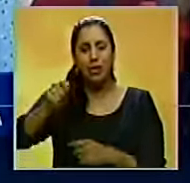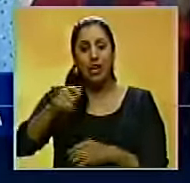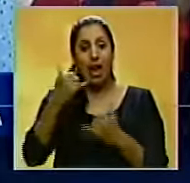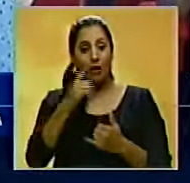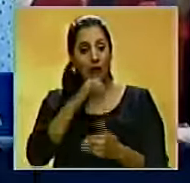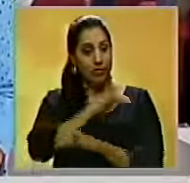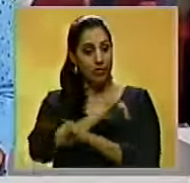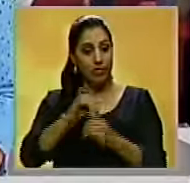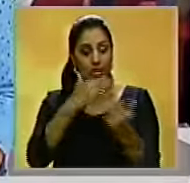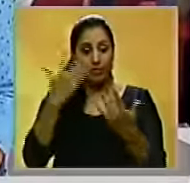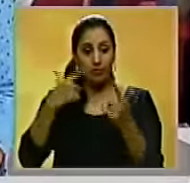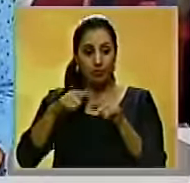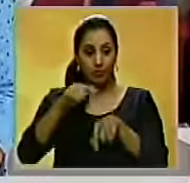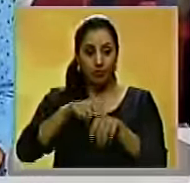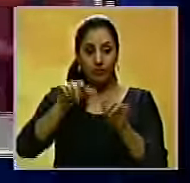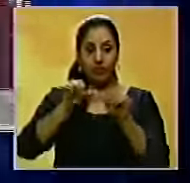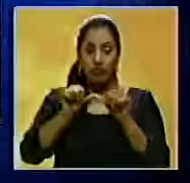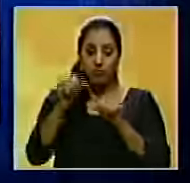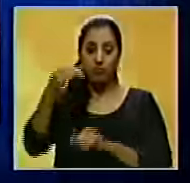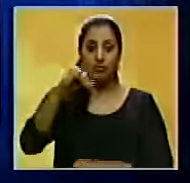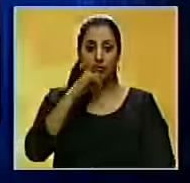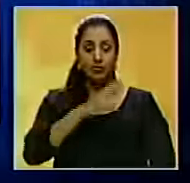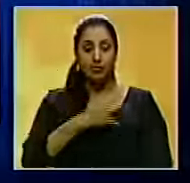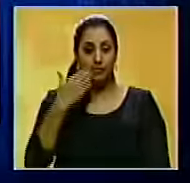En la información que podemos ofrecerle esta hora, ustedes continúan con más de nuestra emisión meridiana.